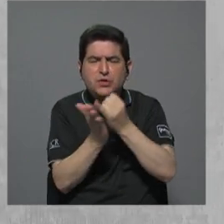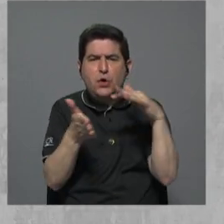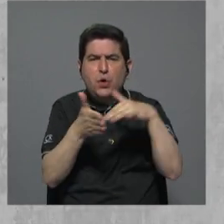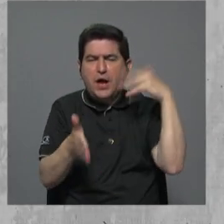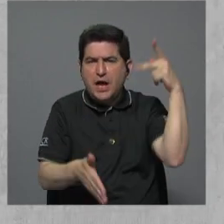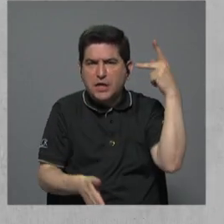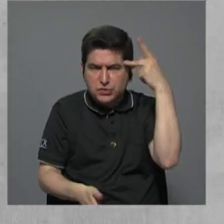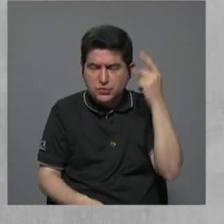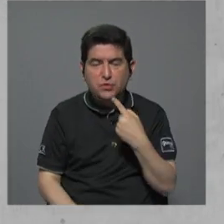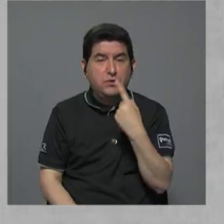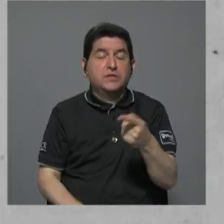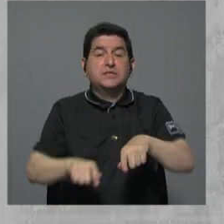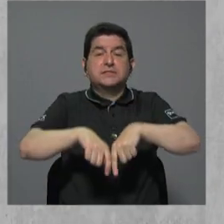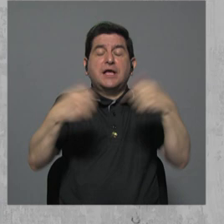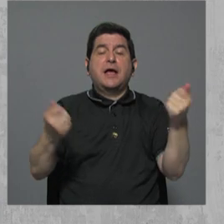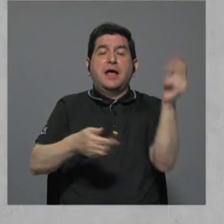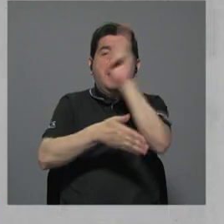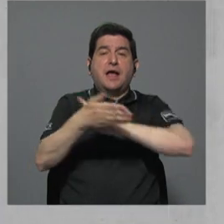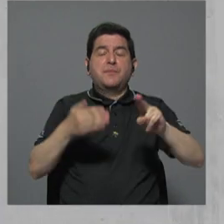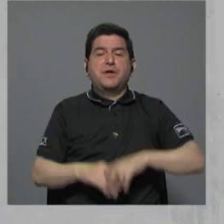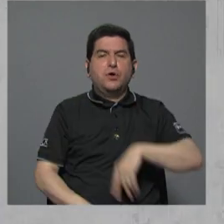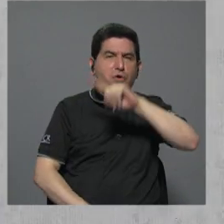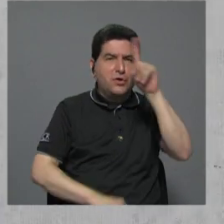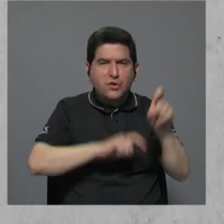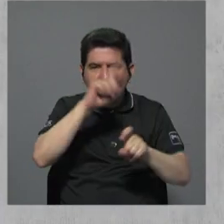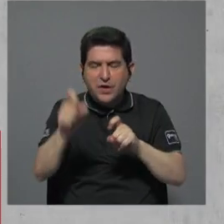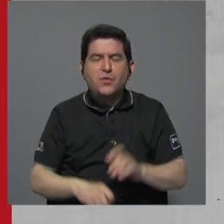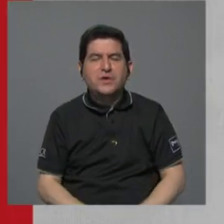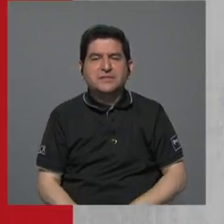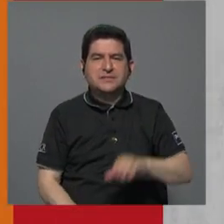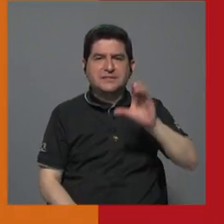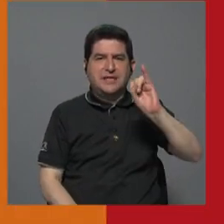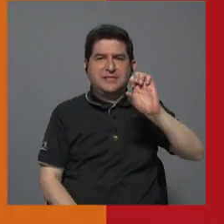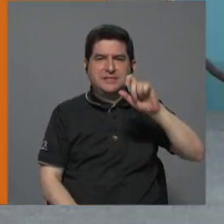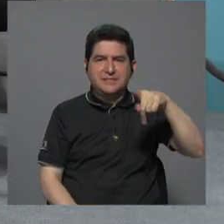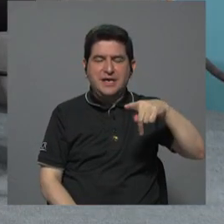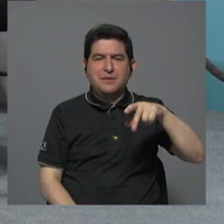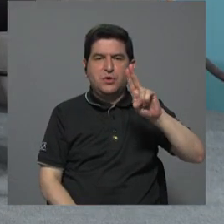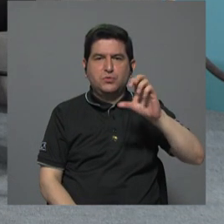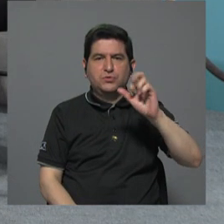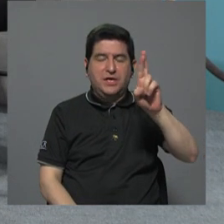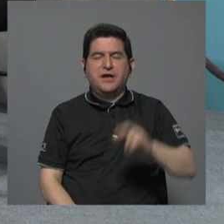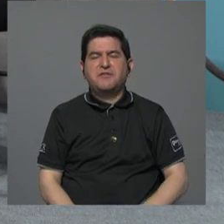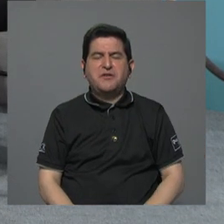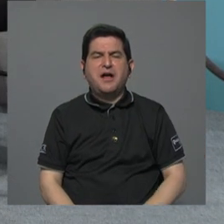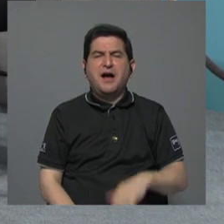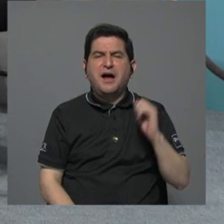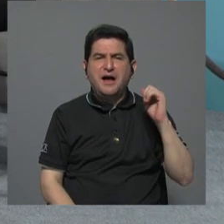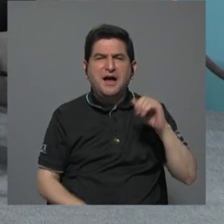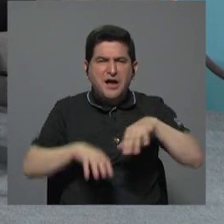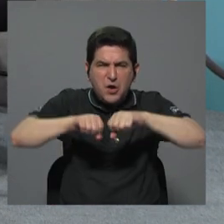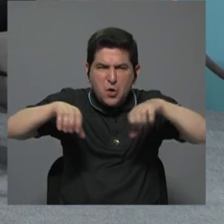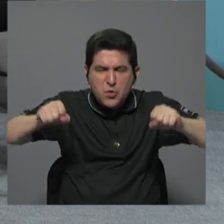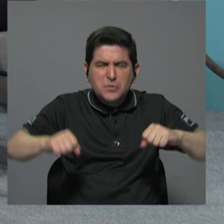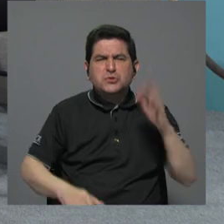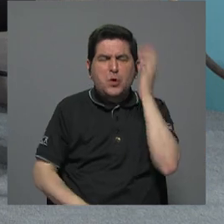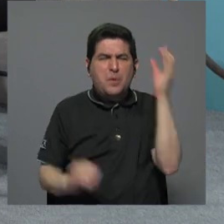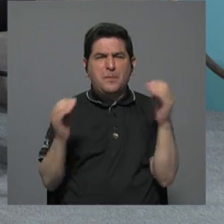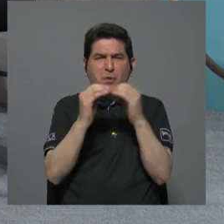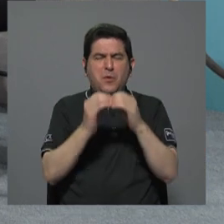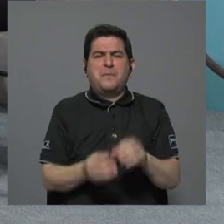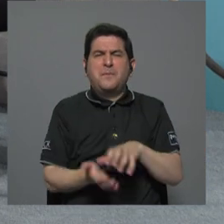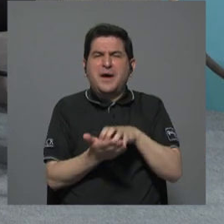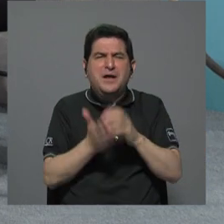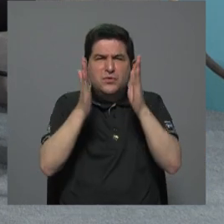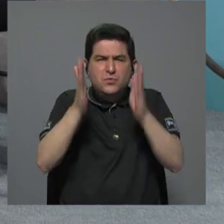y como lo dice el Semanario de la Universidad, encuestas IAPUCR, corrupción preocupa más, indecisos están dominando. Entonces, en ese sentido,